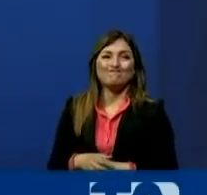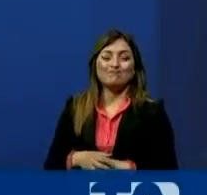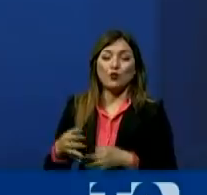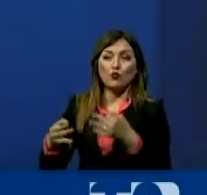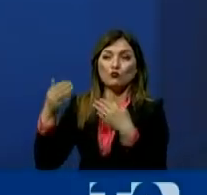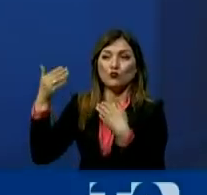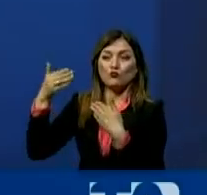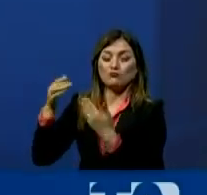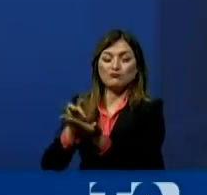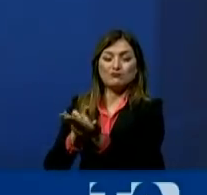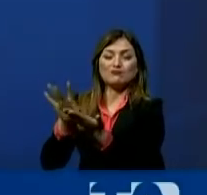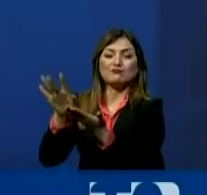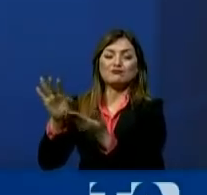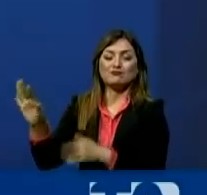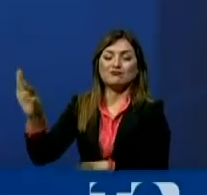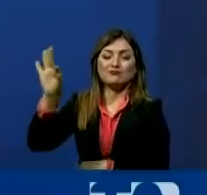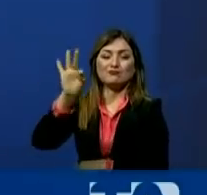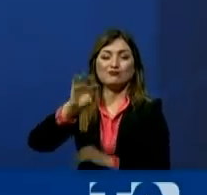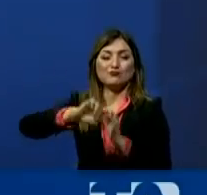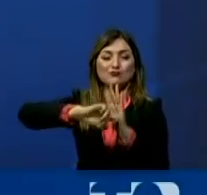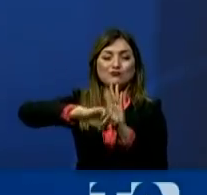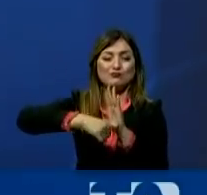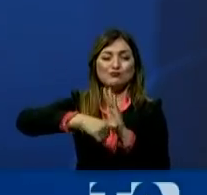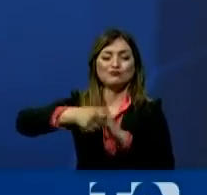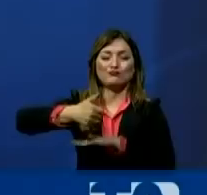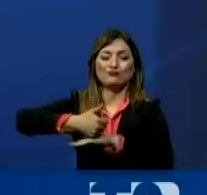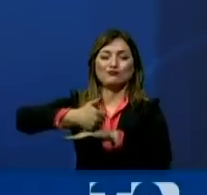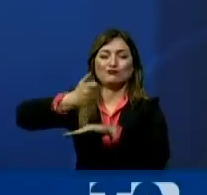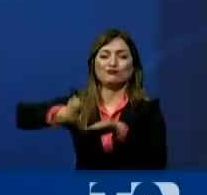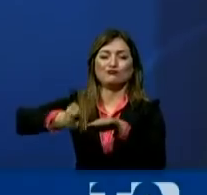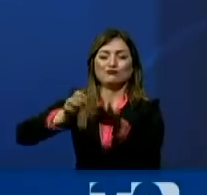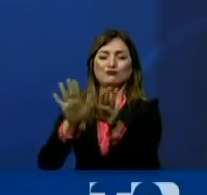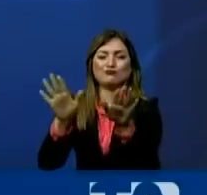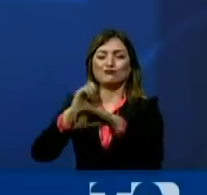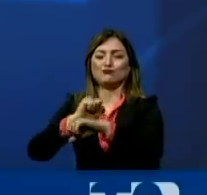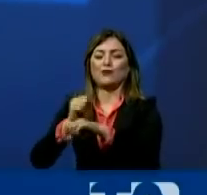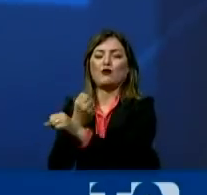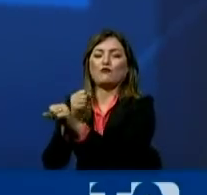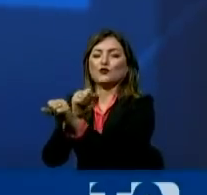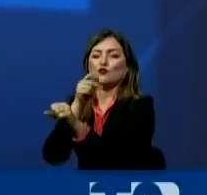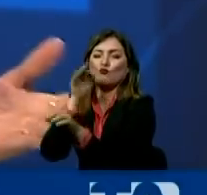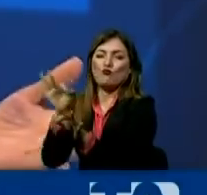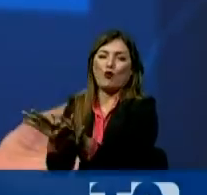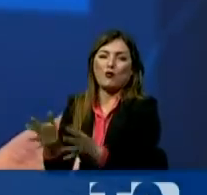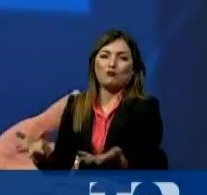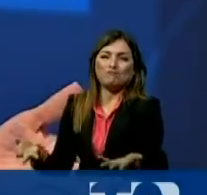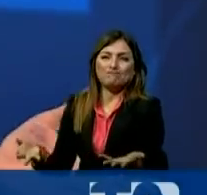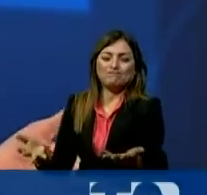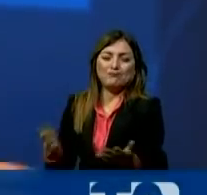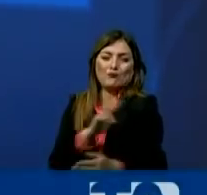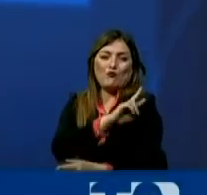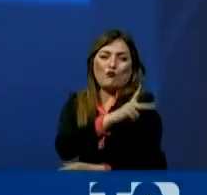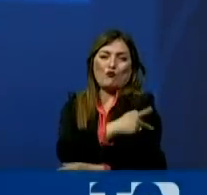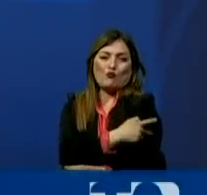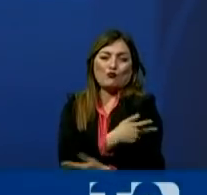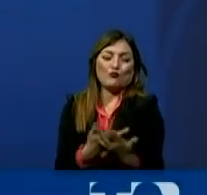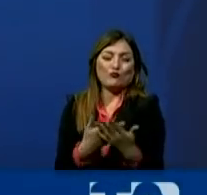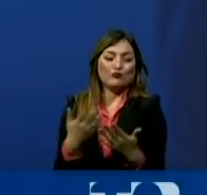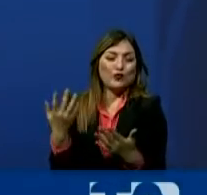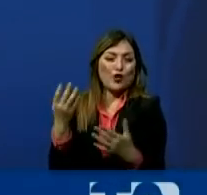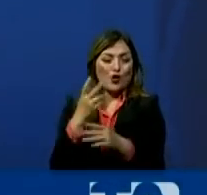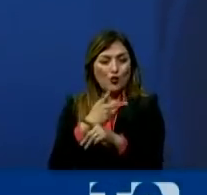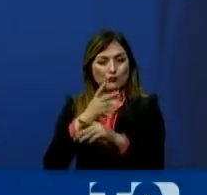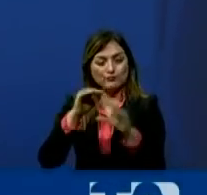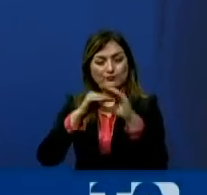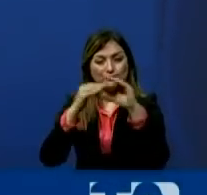elegir al Contralor, Procurador, Defensor del Pueblo, incluso a los vocales del